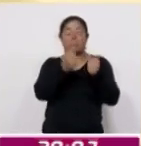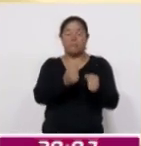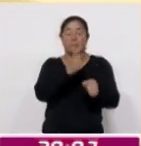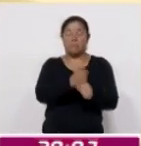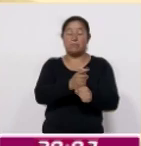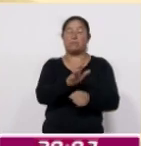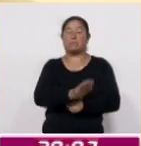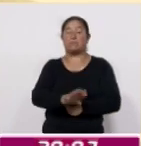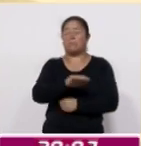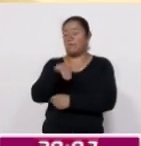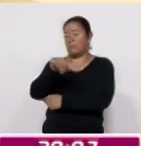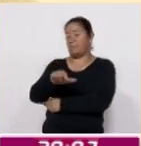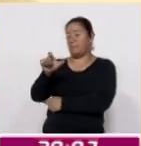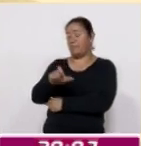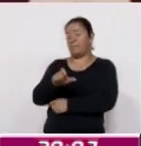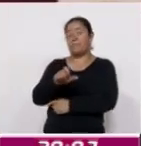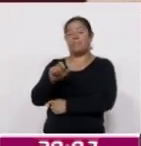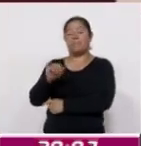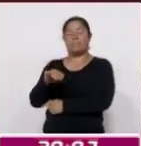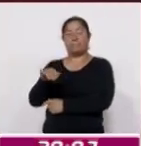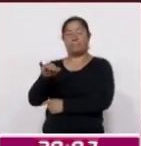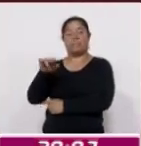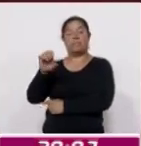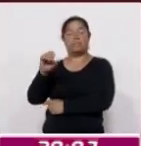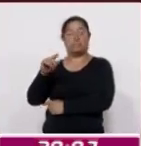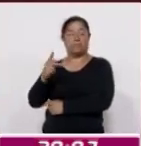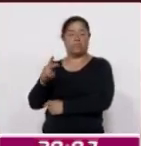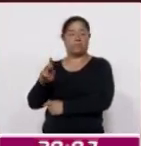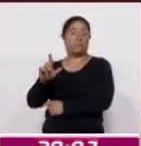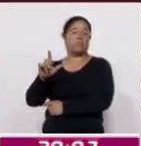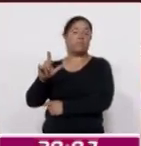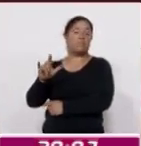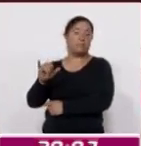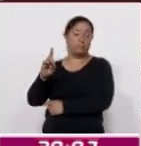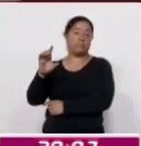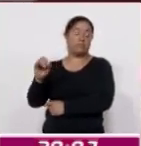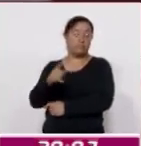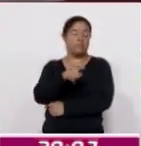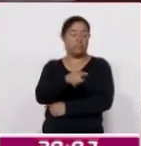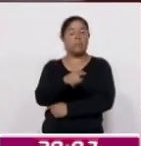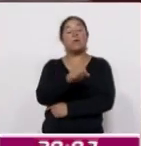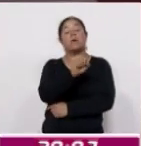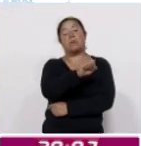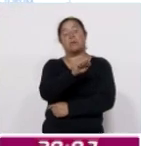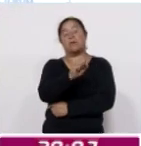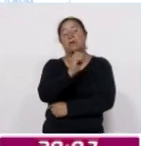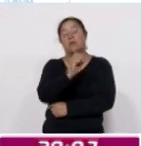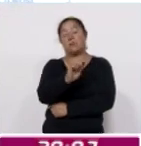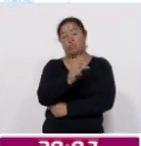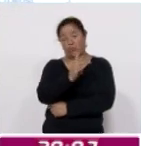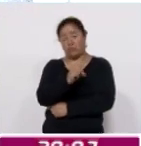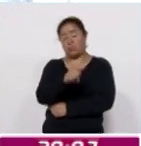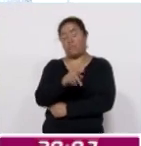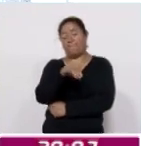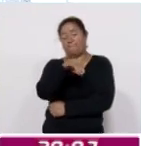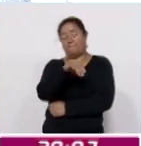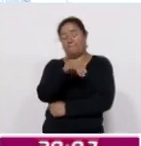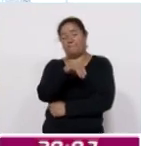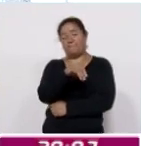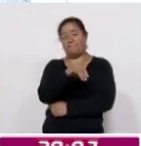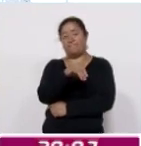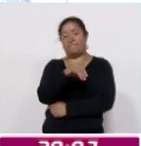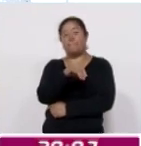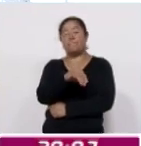Pública, Maximino Hernández Pulido, y el secretario de Seguridad Ciudadana, Alberto Martín Perea Marrufo, presentaron un reporte general sobre la